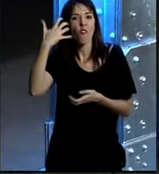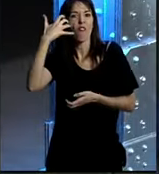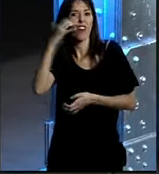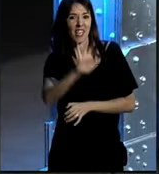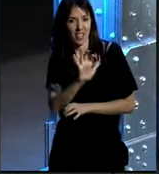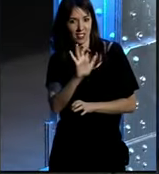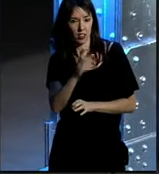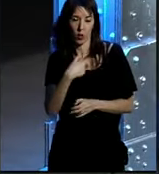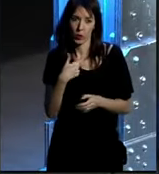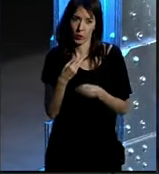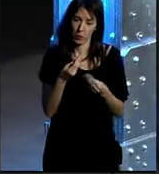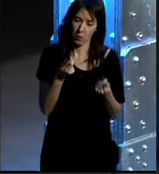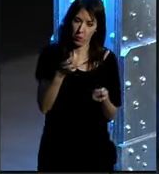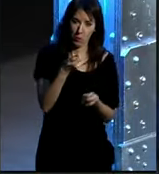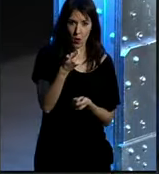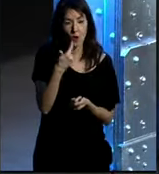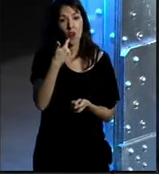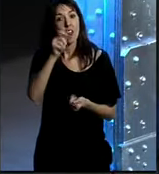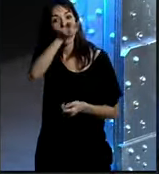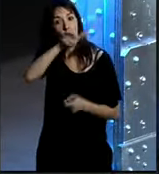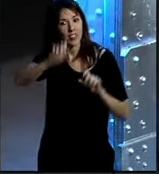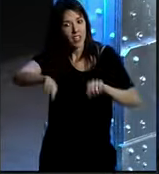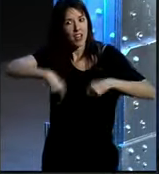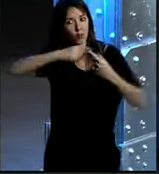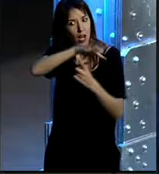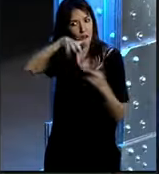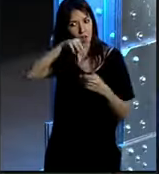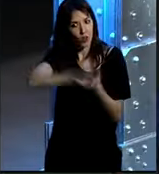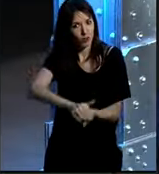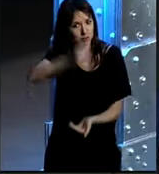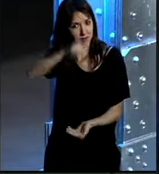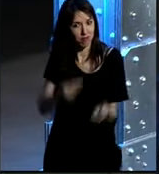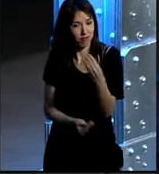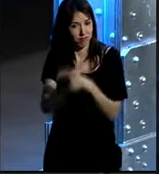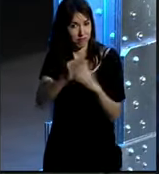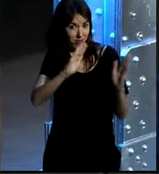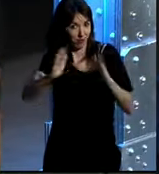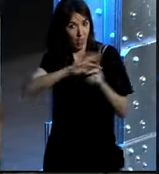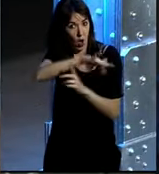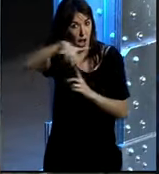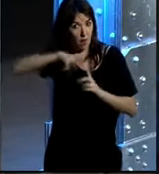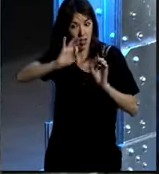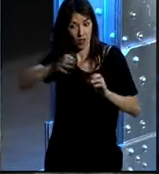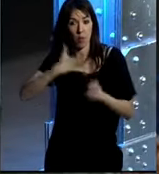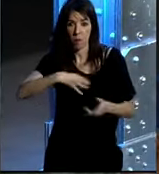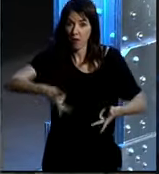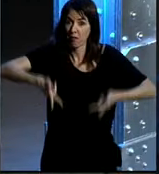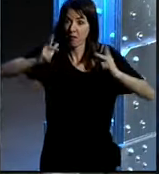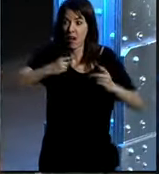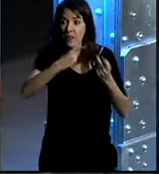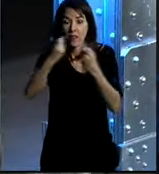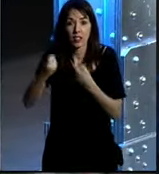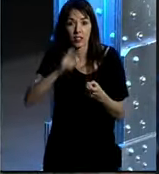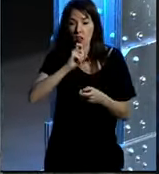los suavizo un poco y digo que son gente que son naturales del medio que han crecido y que han nacido en el medio y que se toman las licencias que el medio